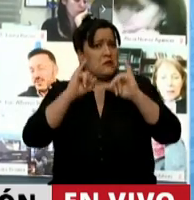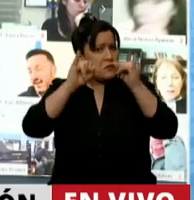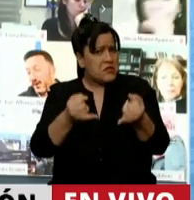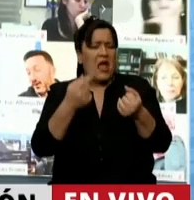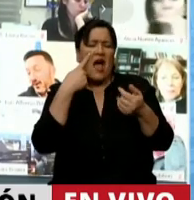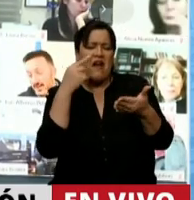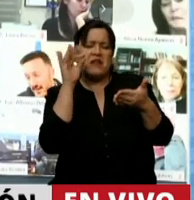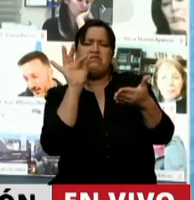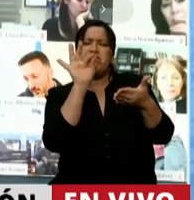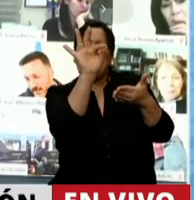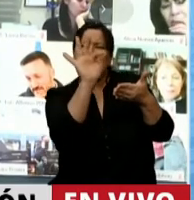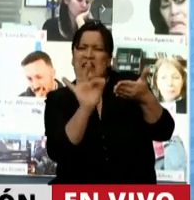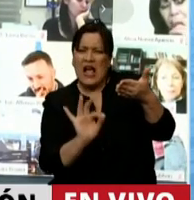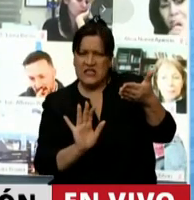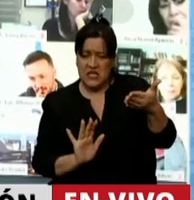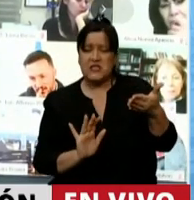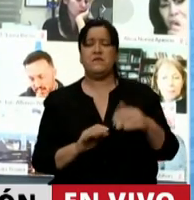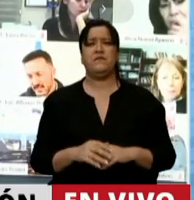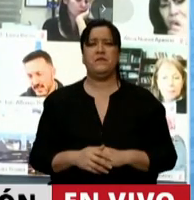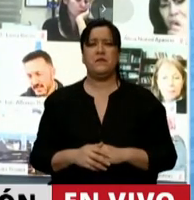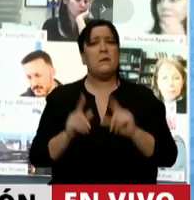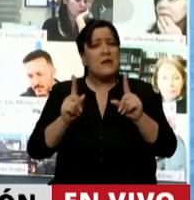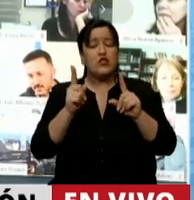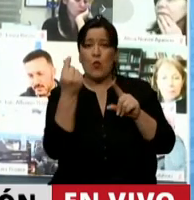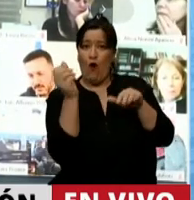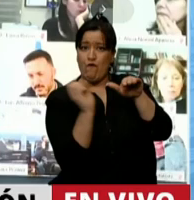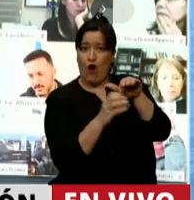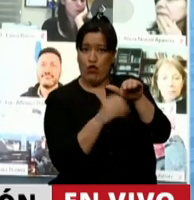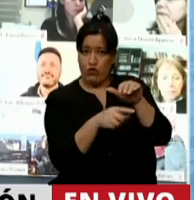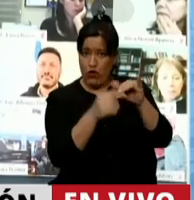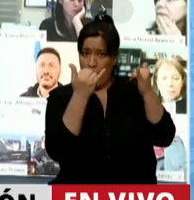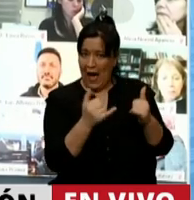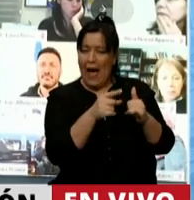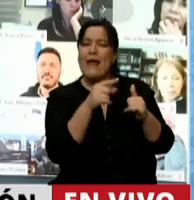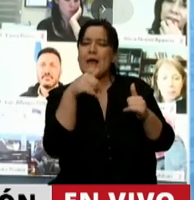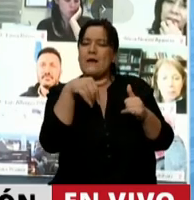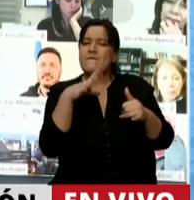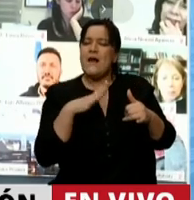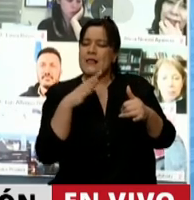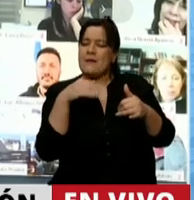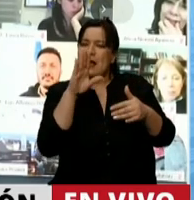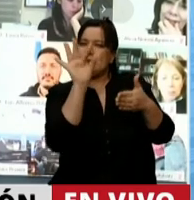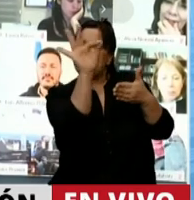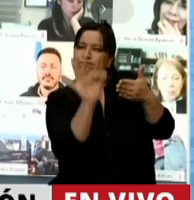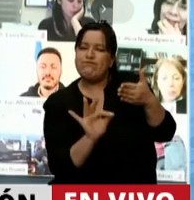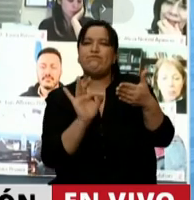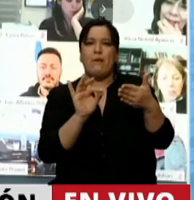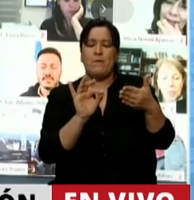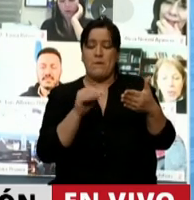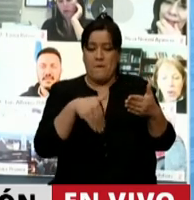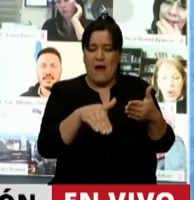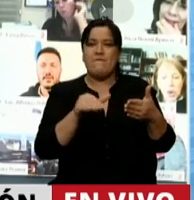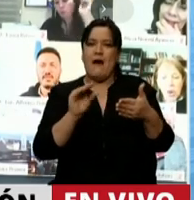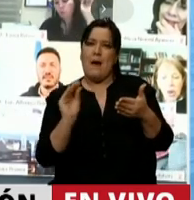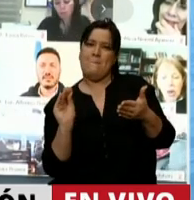en detallar parte de este fondo en lo que es la ampliación presupuestaria que se está